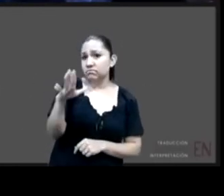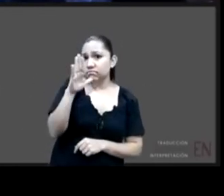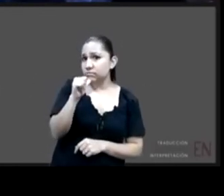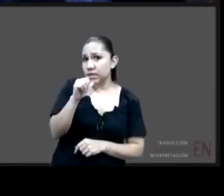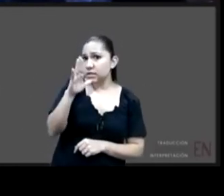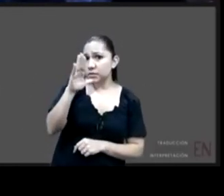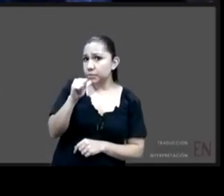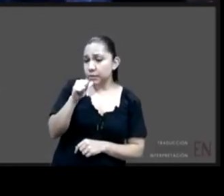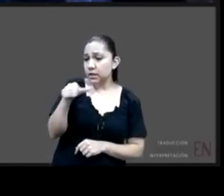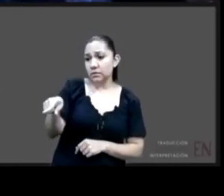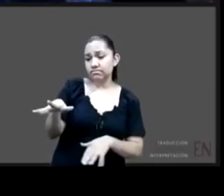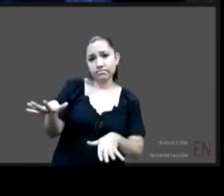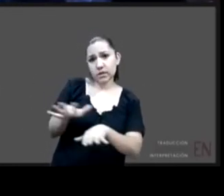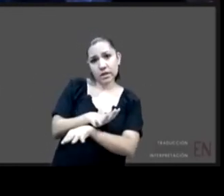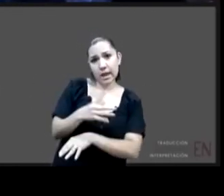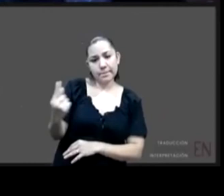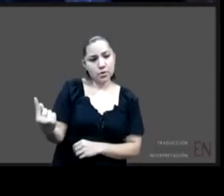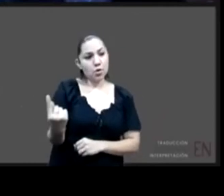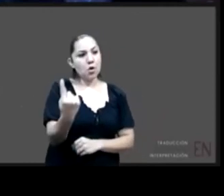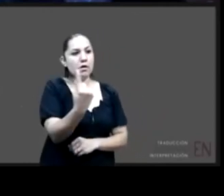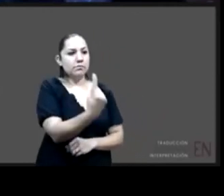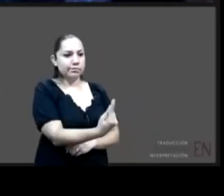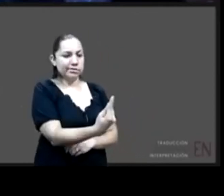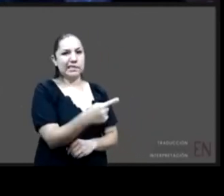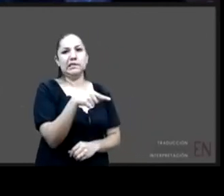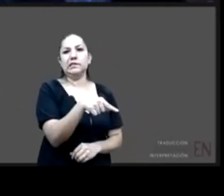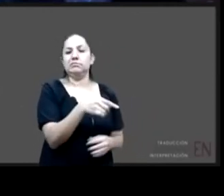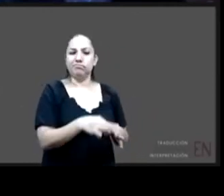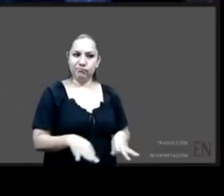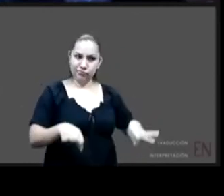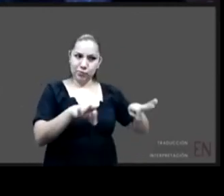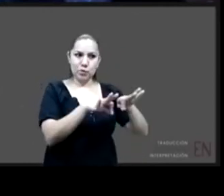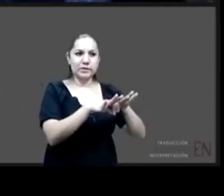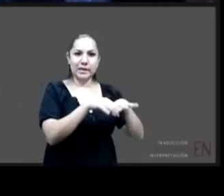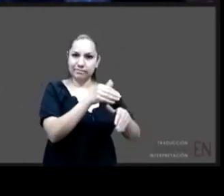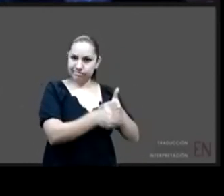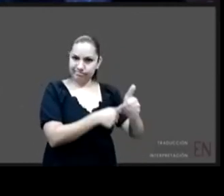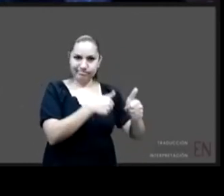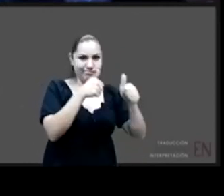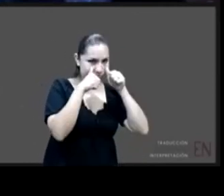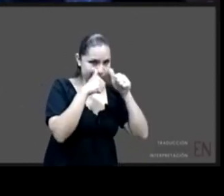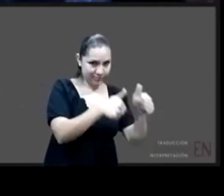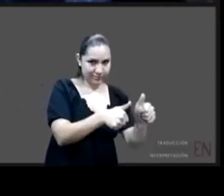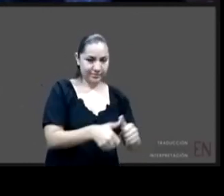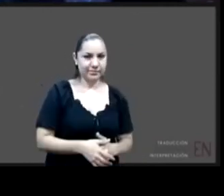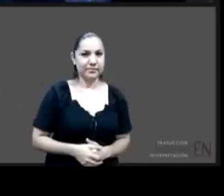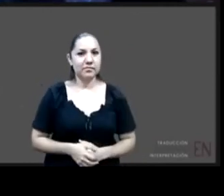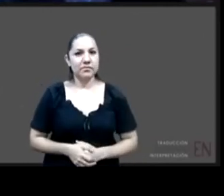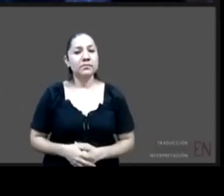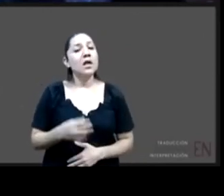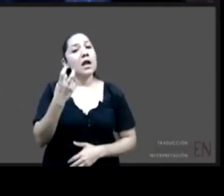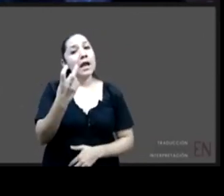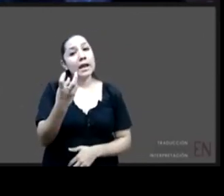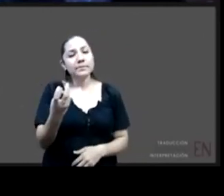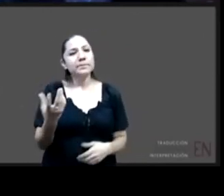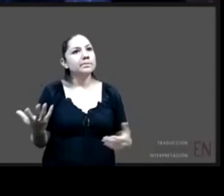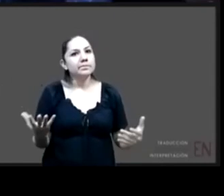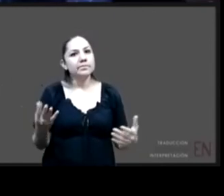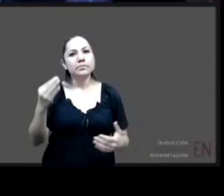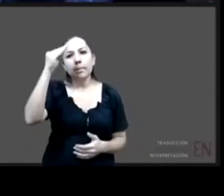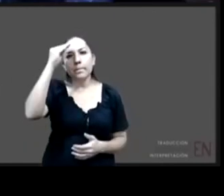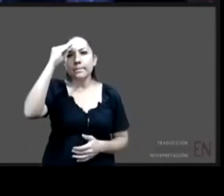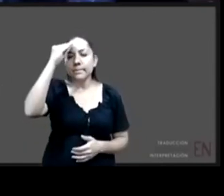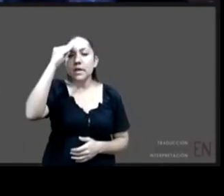cómo a nivel de diarios podemos ampliar la visión de los hechos